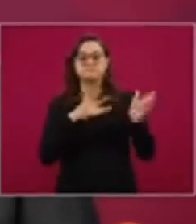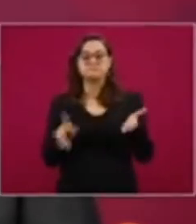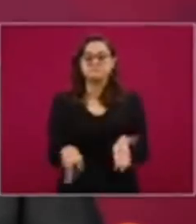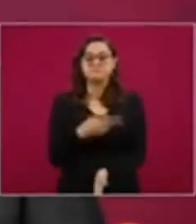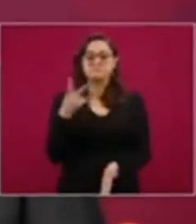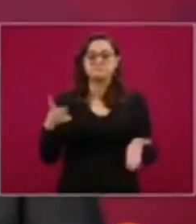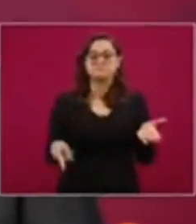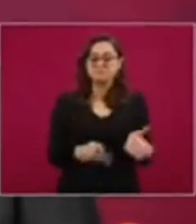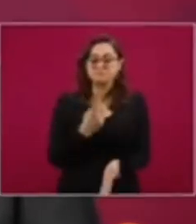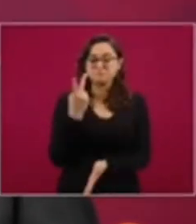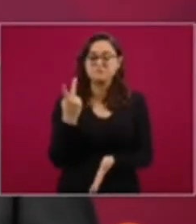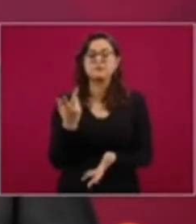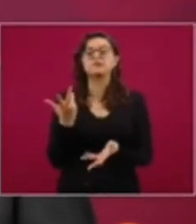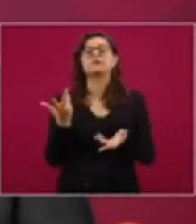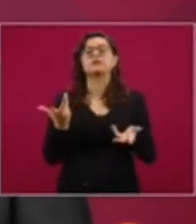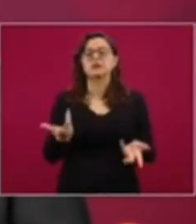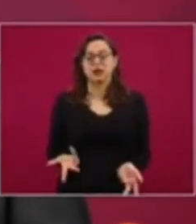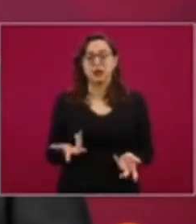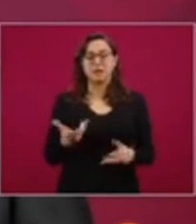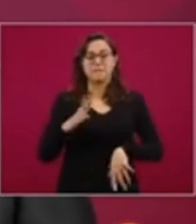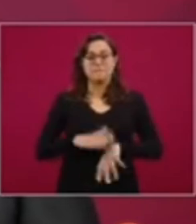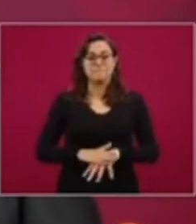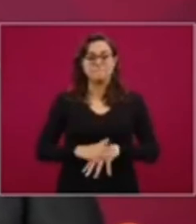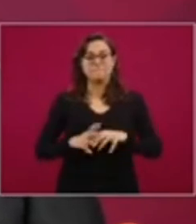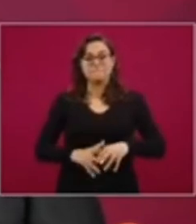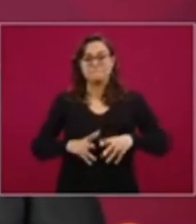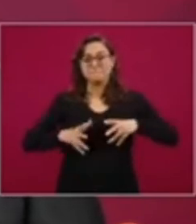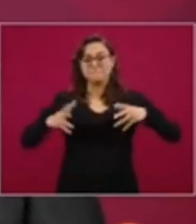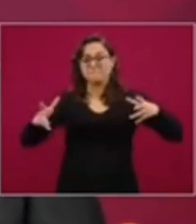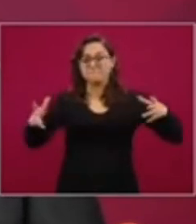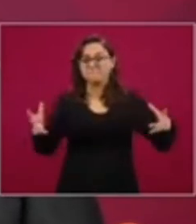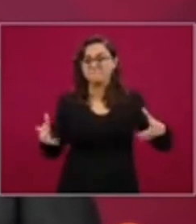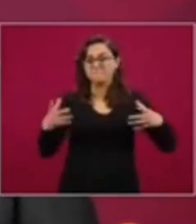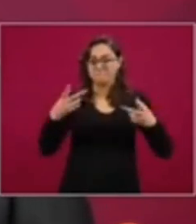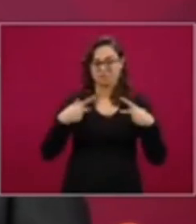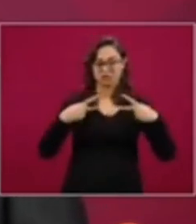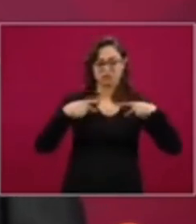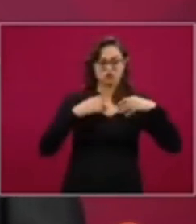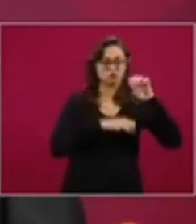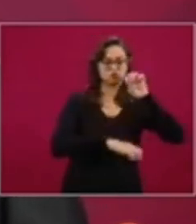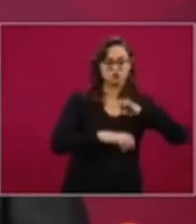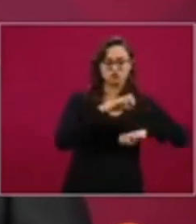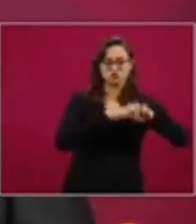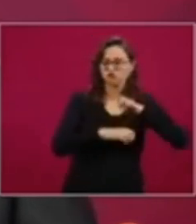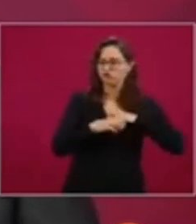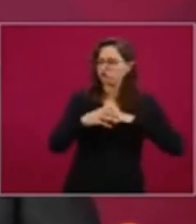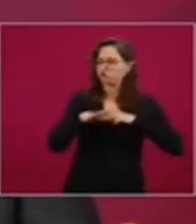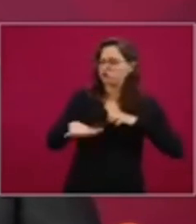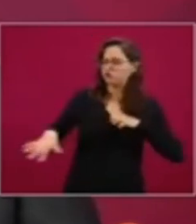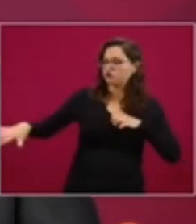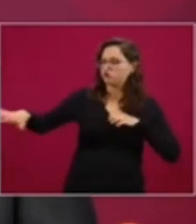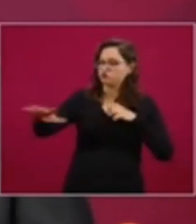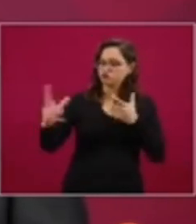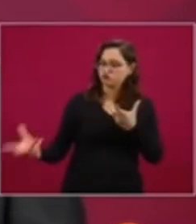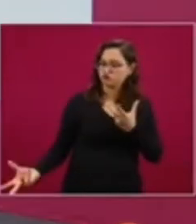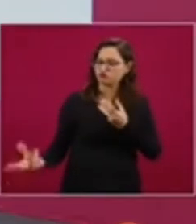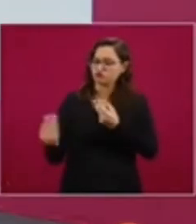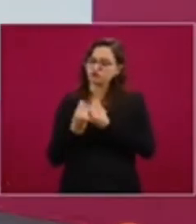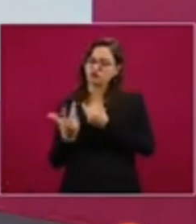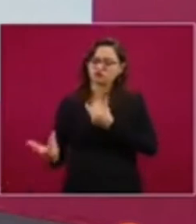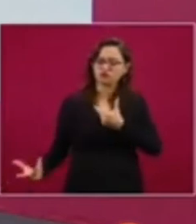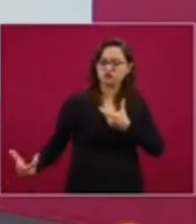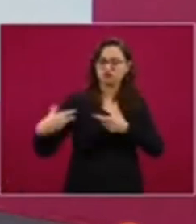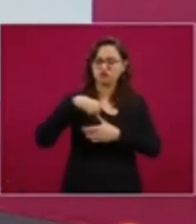cosas que incrementen la dimensión social del empresario, que a través de hacer empresa, la empresa tenga un